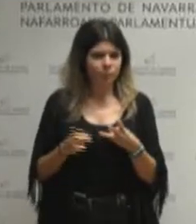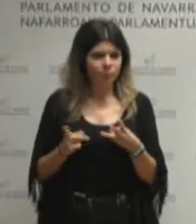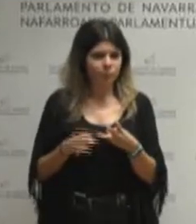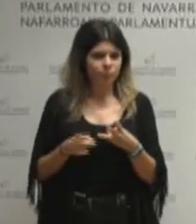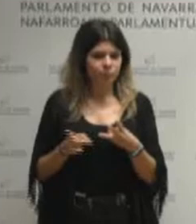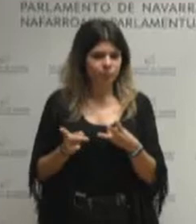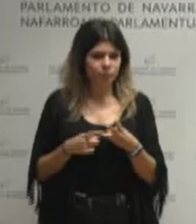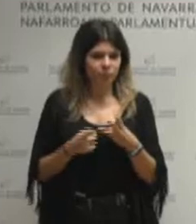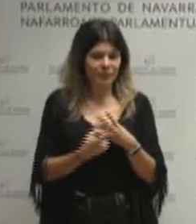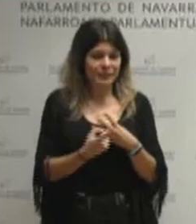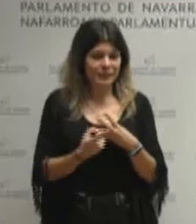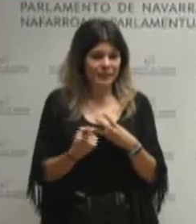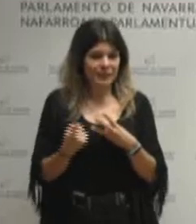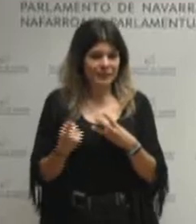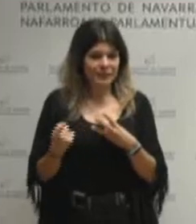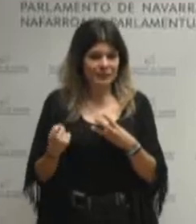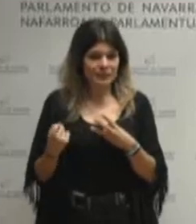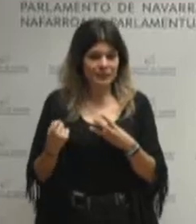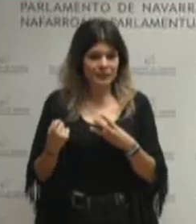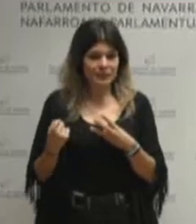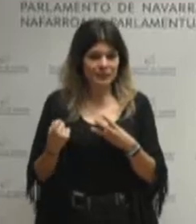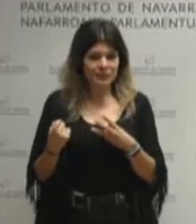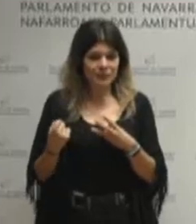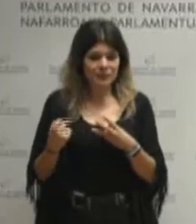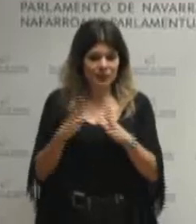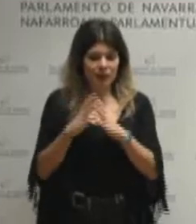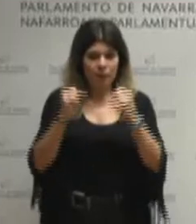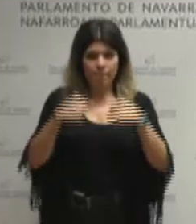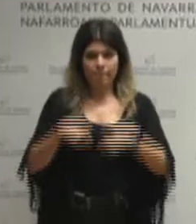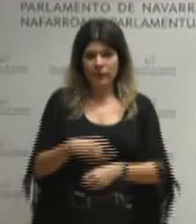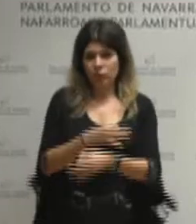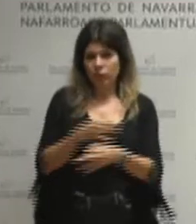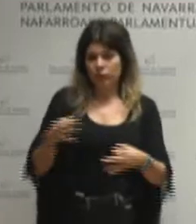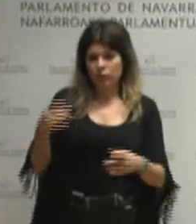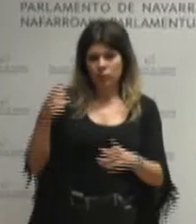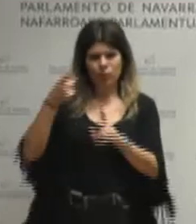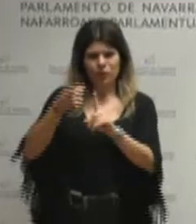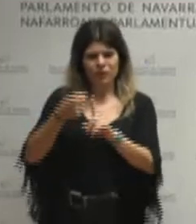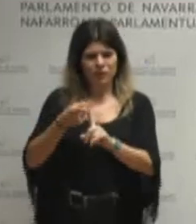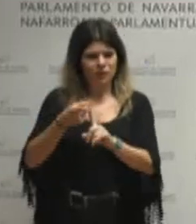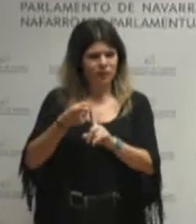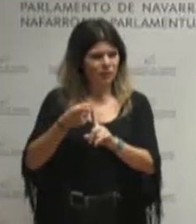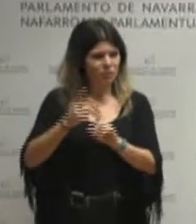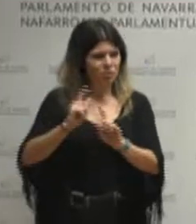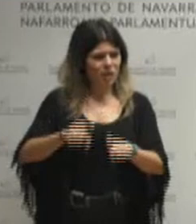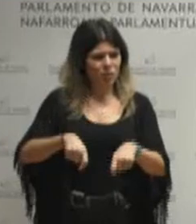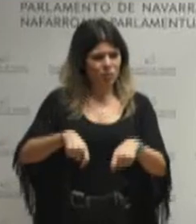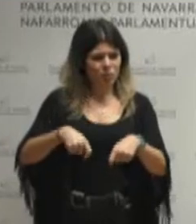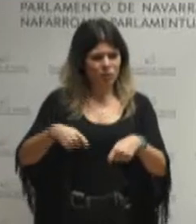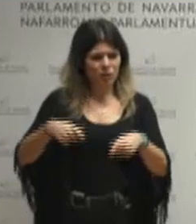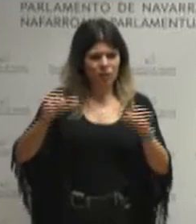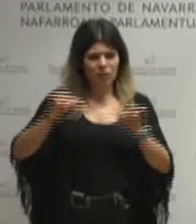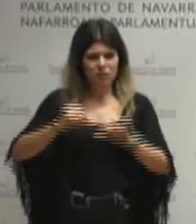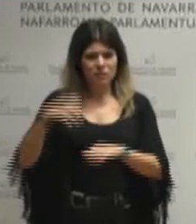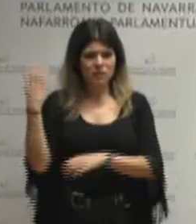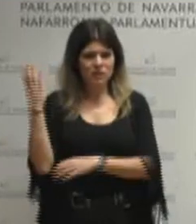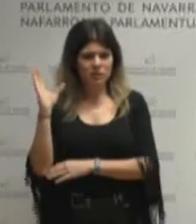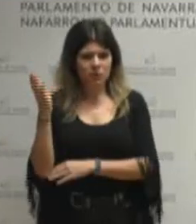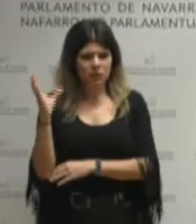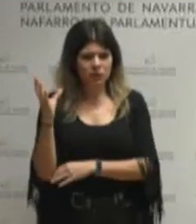inguruko, itun, efektiboa, behar dugu. Lehenengo sektoreari, erreparatu behar dugu, eure, nekasaritzar, eure, abeltzaintza,